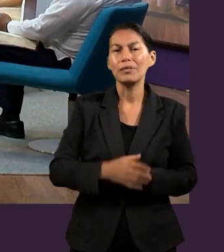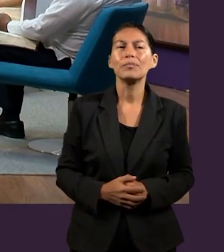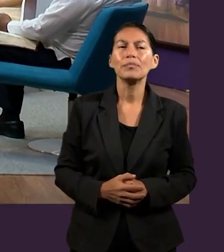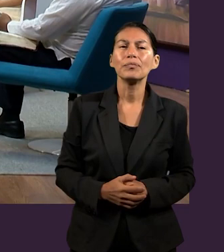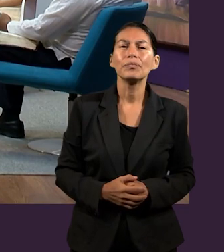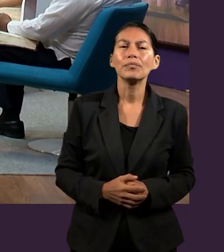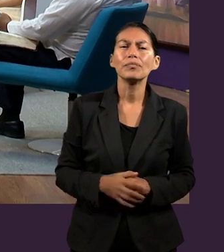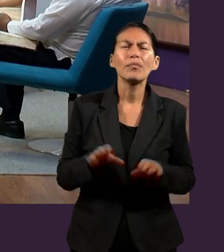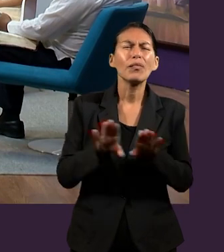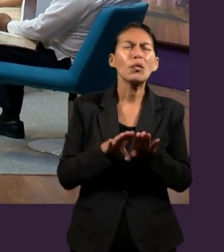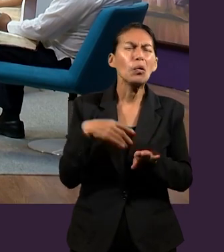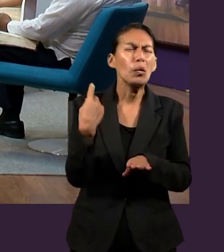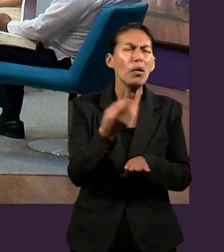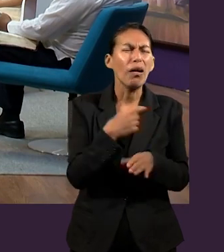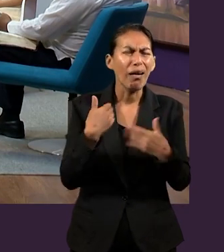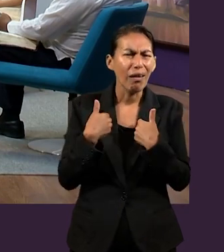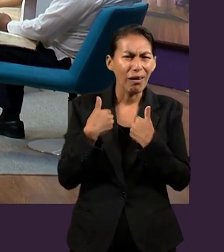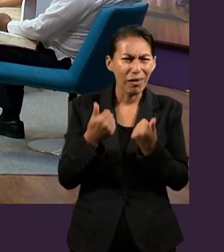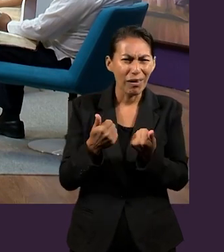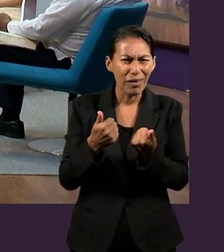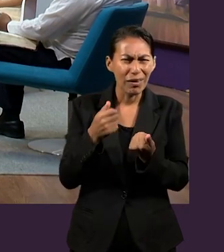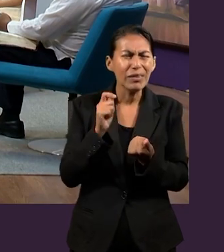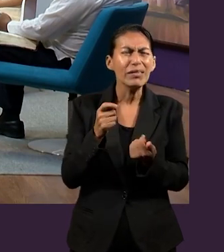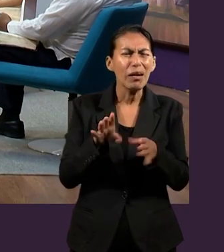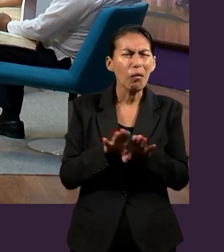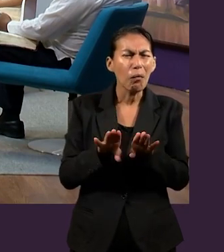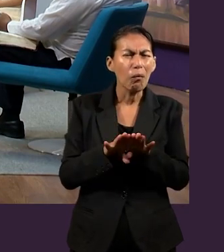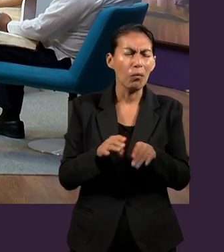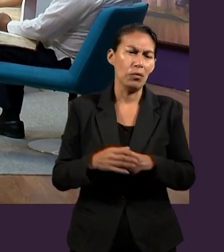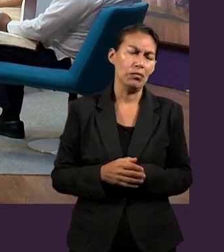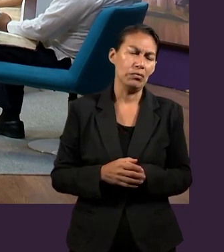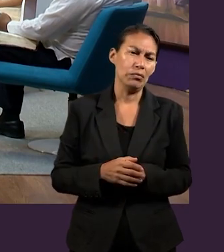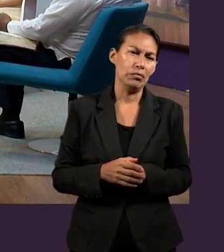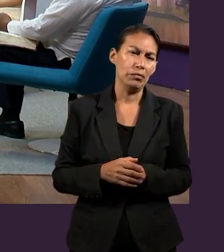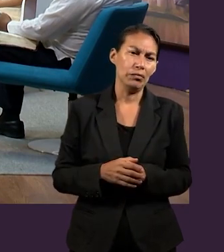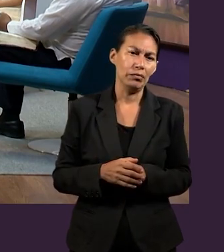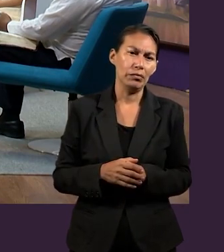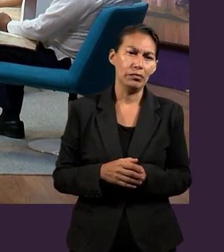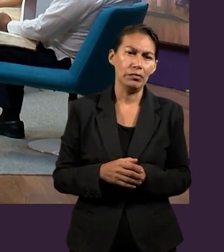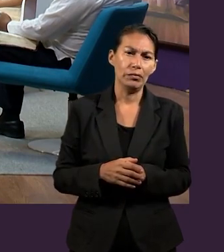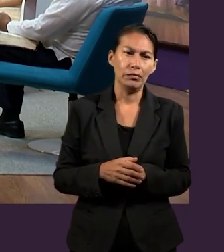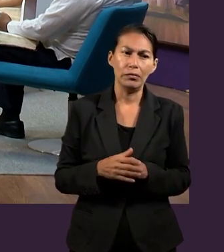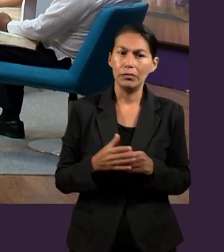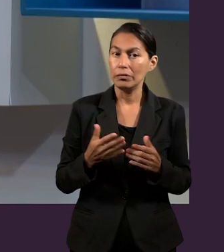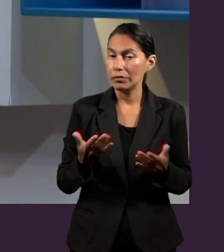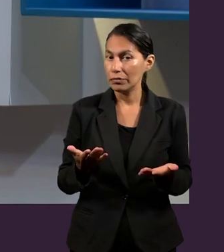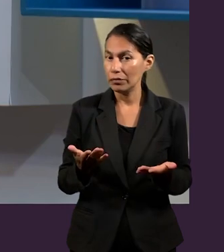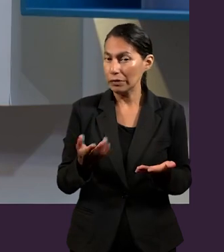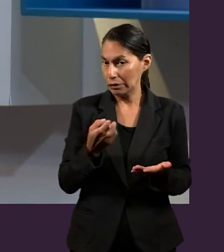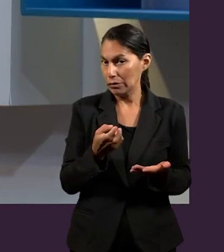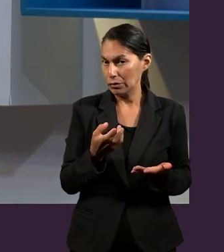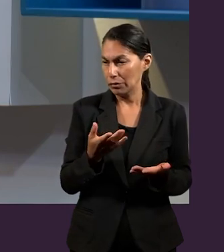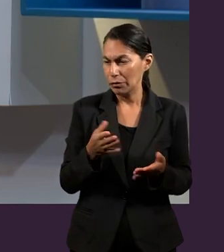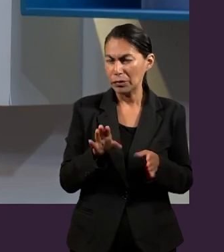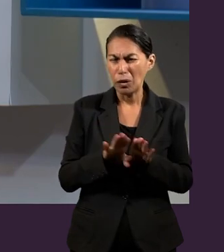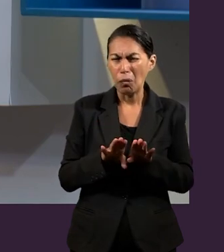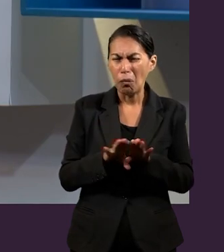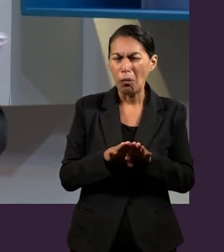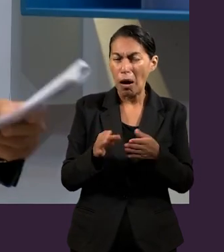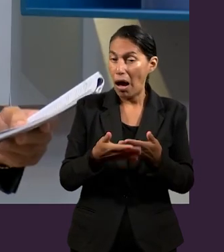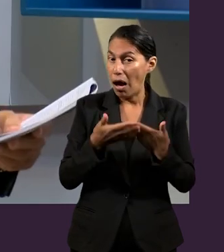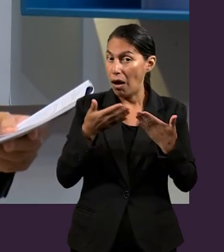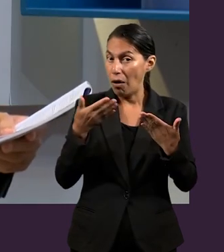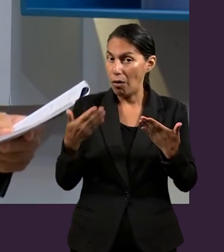a lo mejor un poquito de esta situación, el hecho de que ahora? O el pasado sí, y